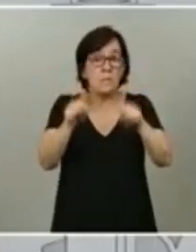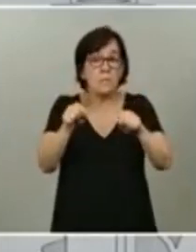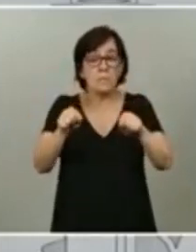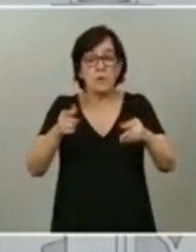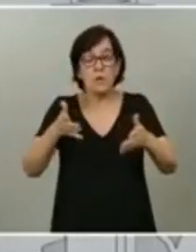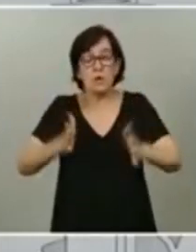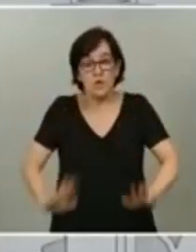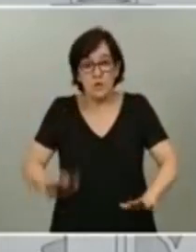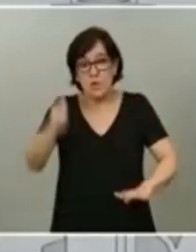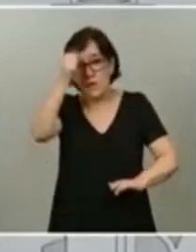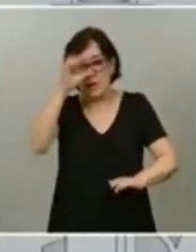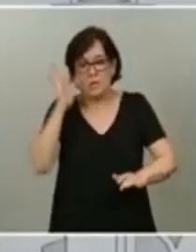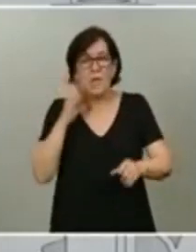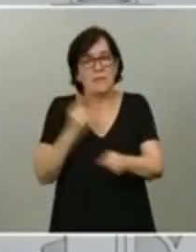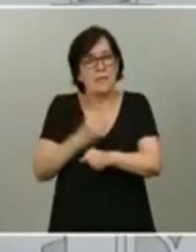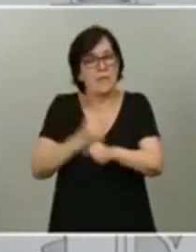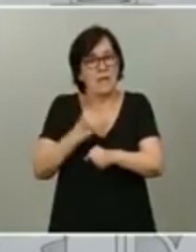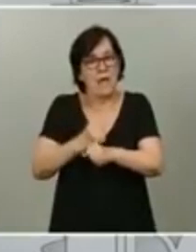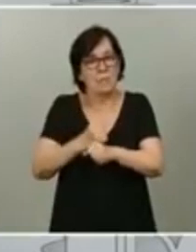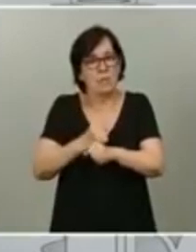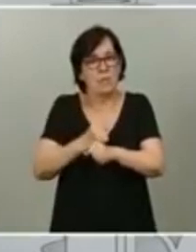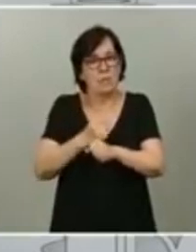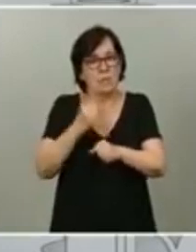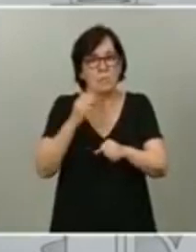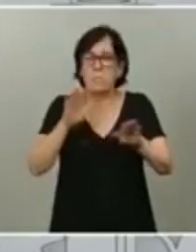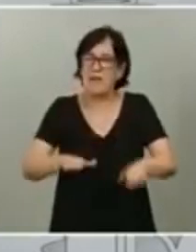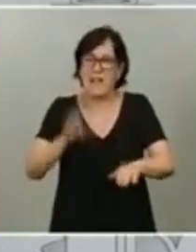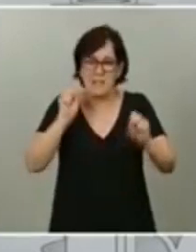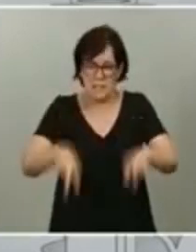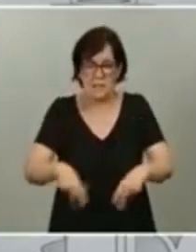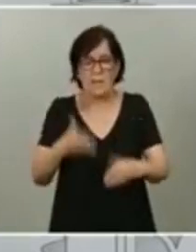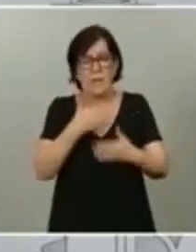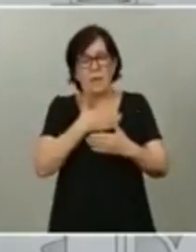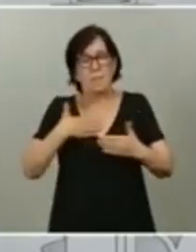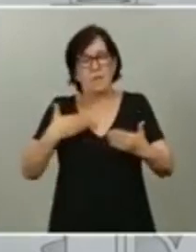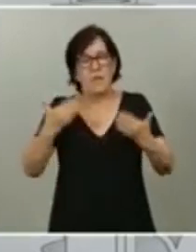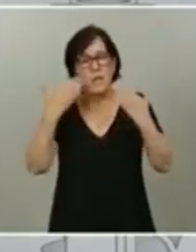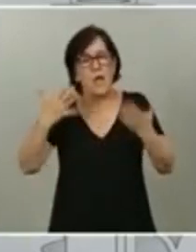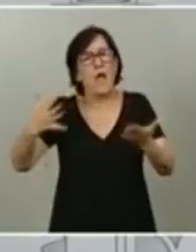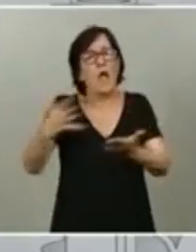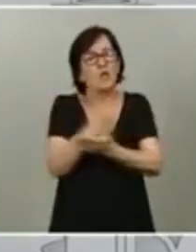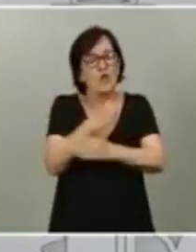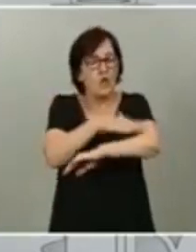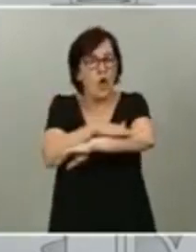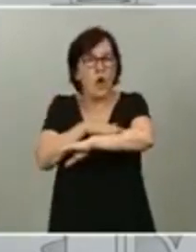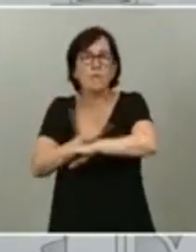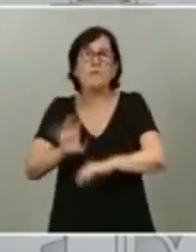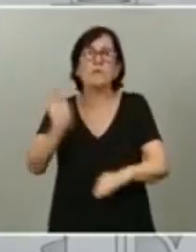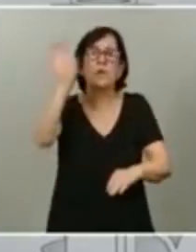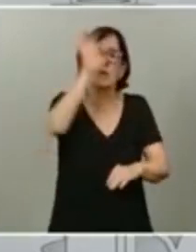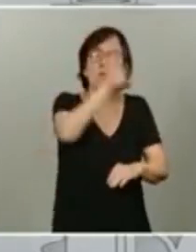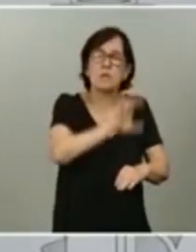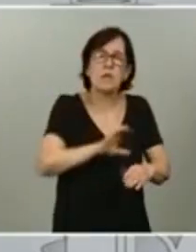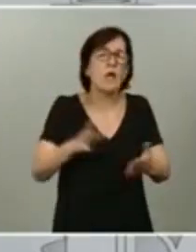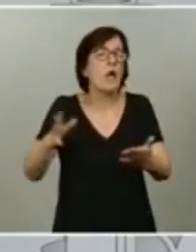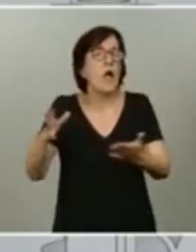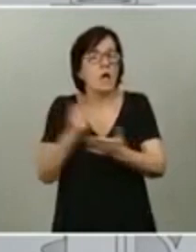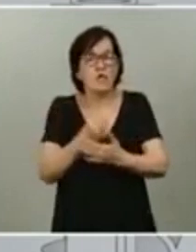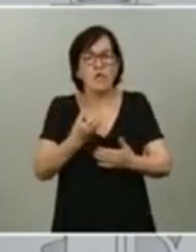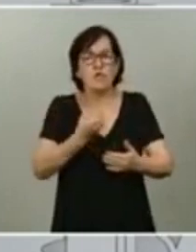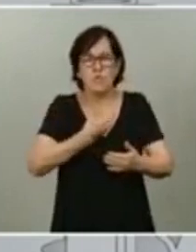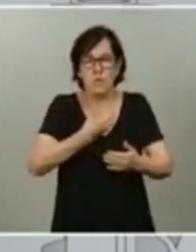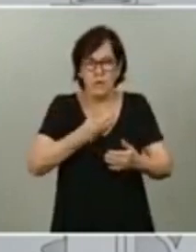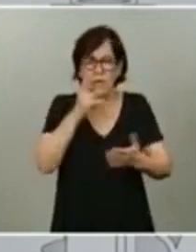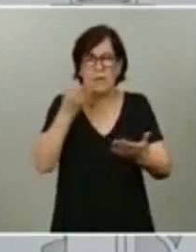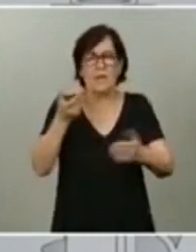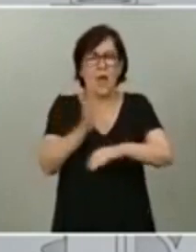trabajamos sin descanso. Me gustaría también agradecer a todos los gobiernos autonómicos, a todos los gobiernos municipales, a los conseils,